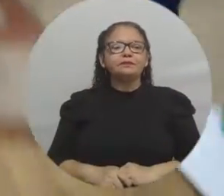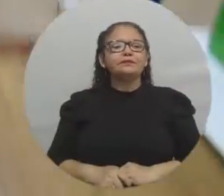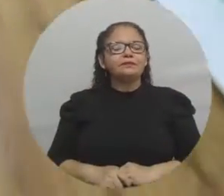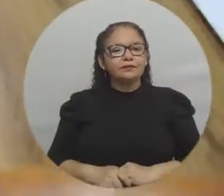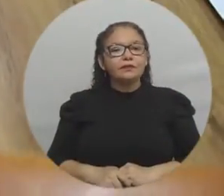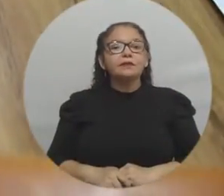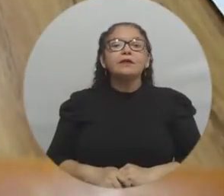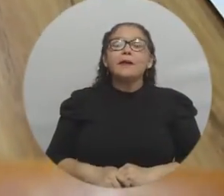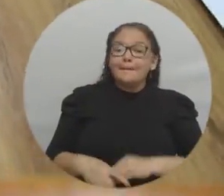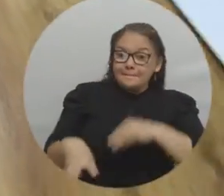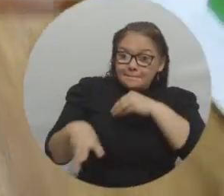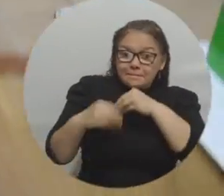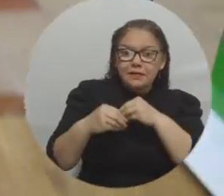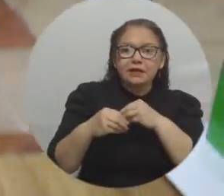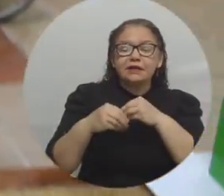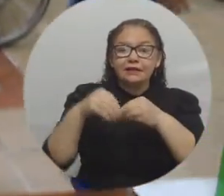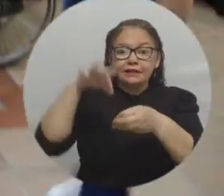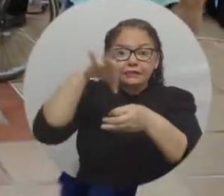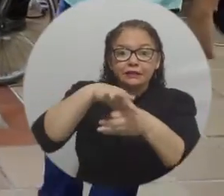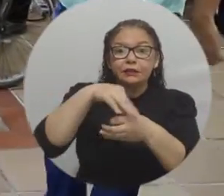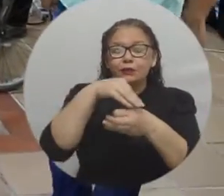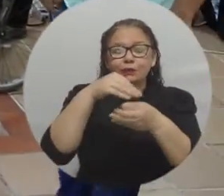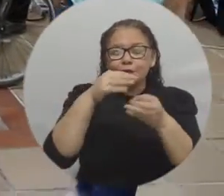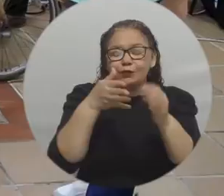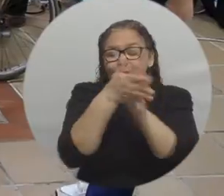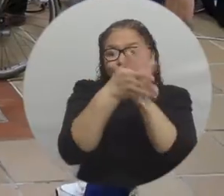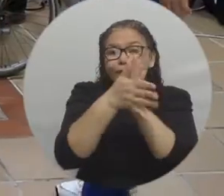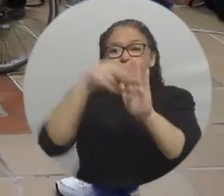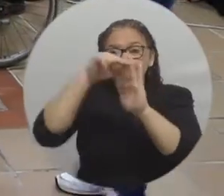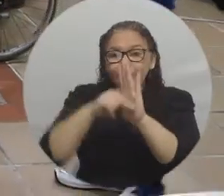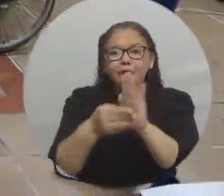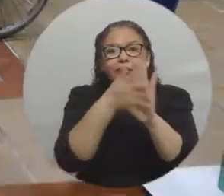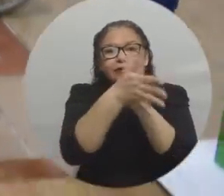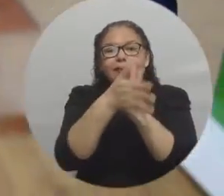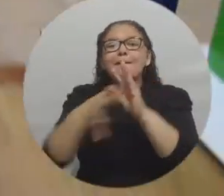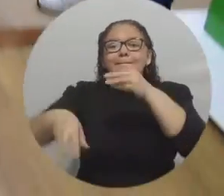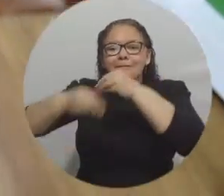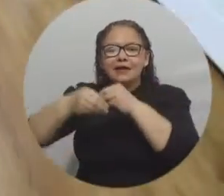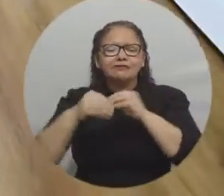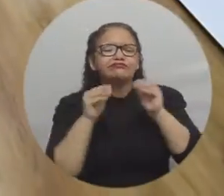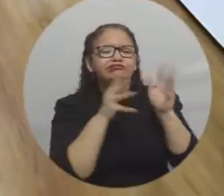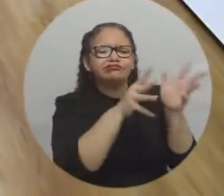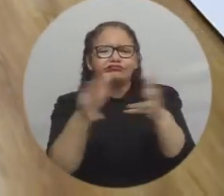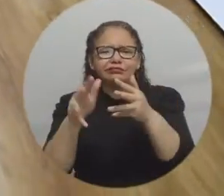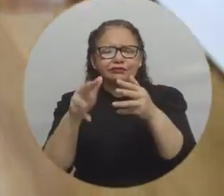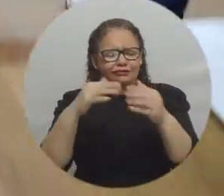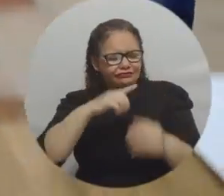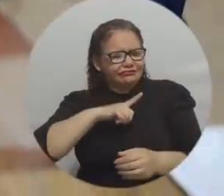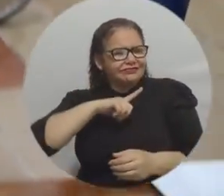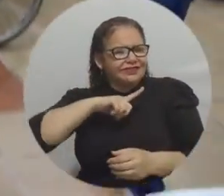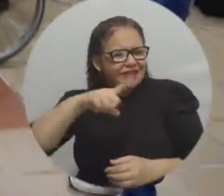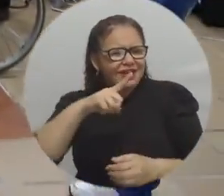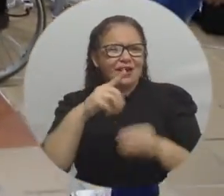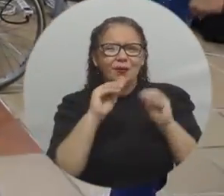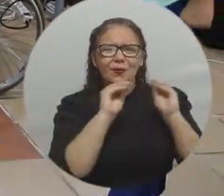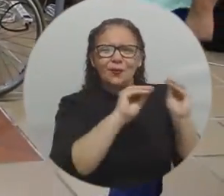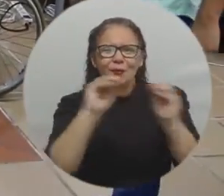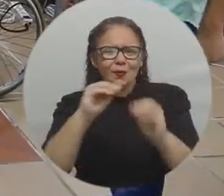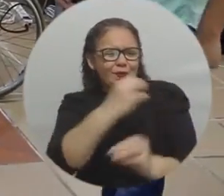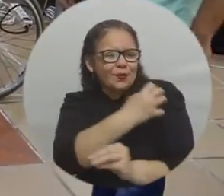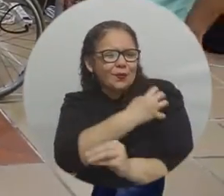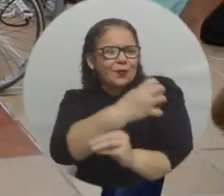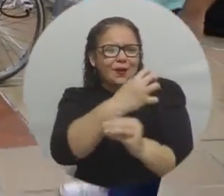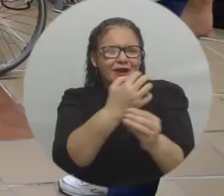también se desarrolló un taller de liderazgo donde se habló sobre empoderamiento, participación estudiantil y buenas prácticas democráticas para potenciar las